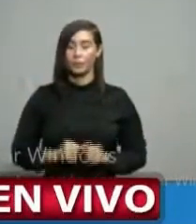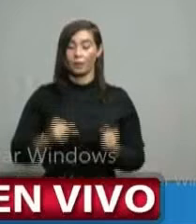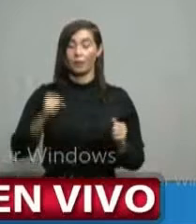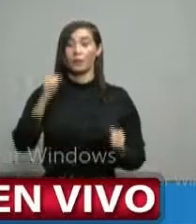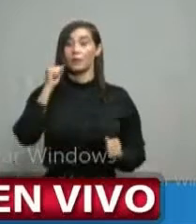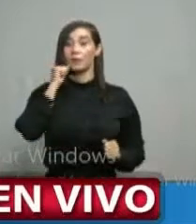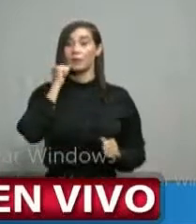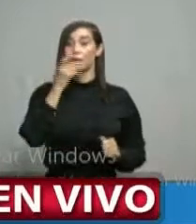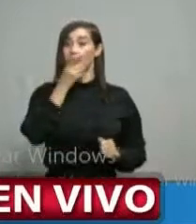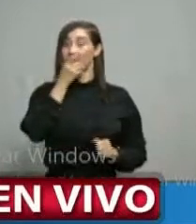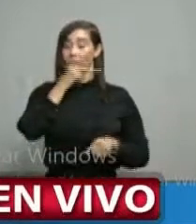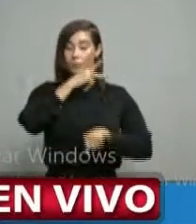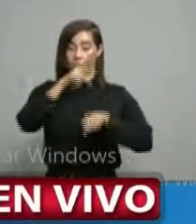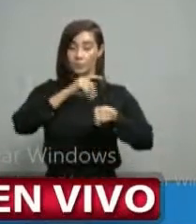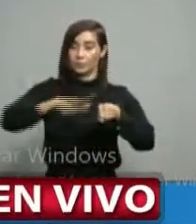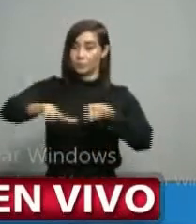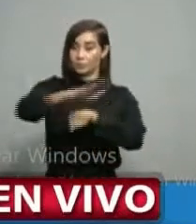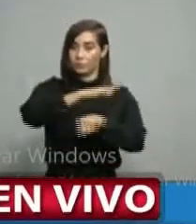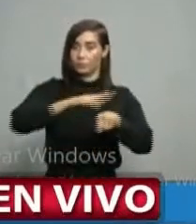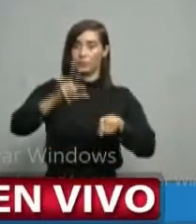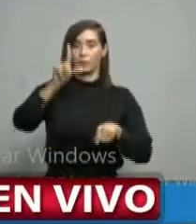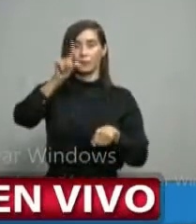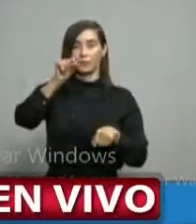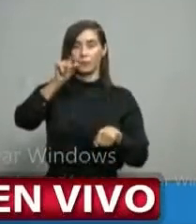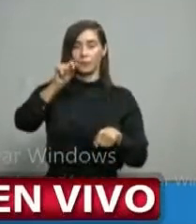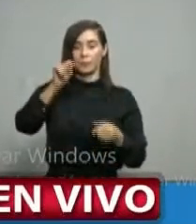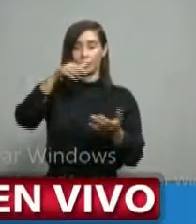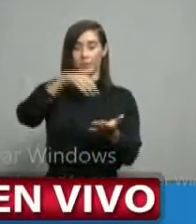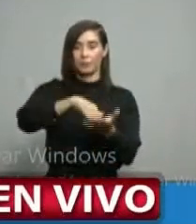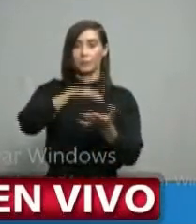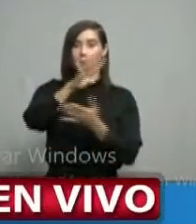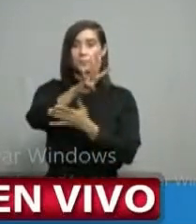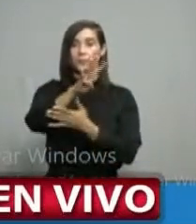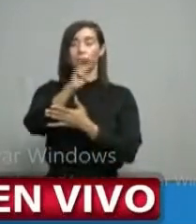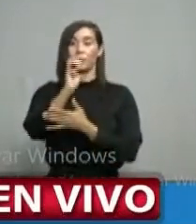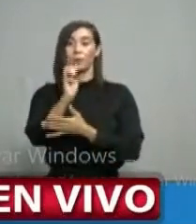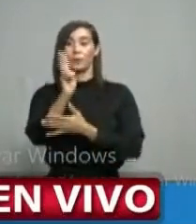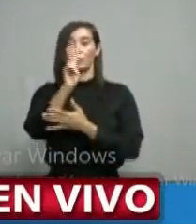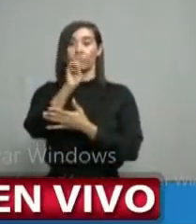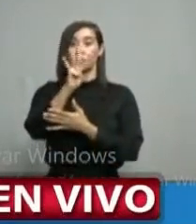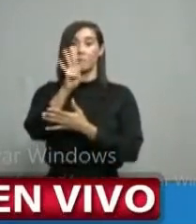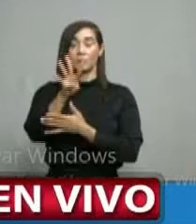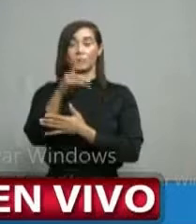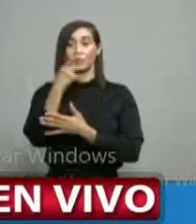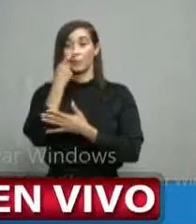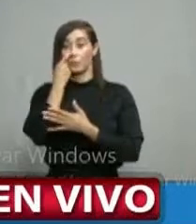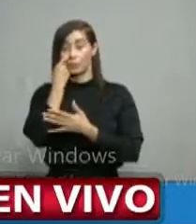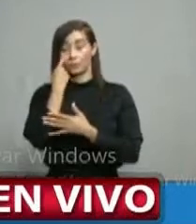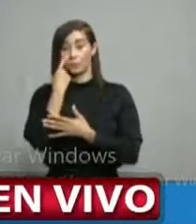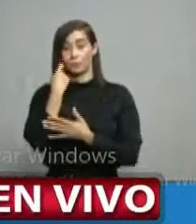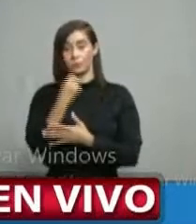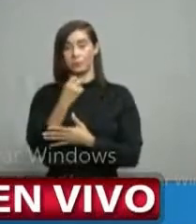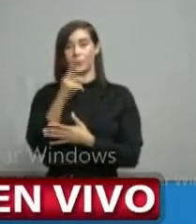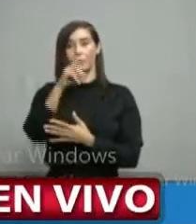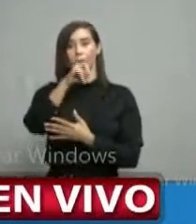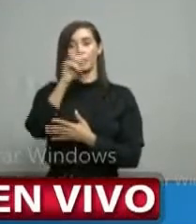Domingo Provincia, 20.424 pruebas realizadas,